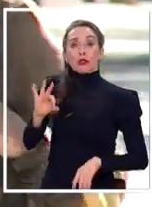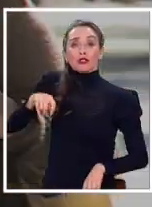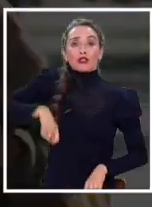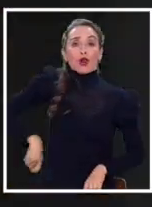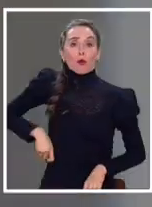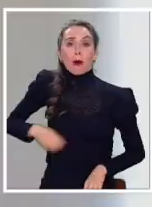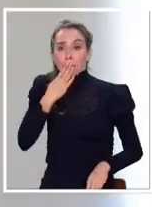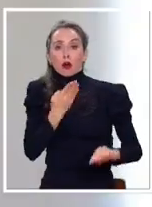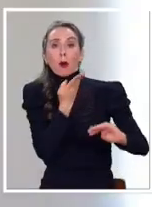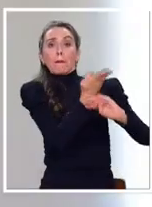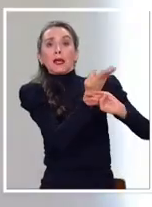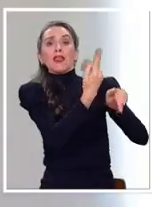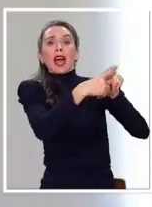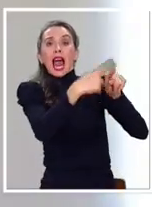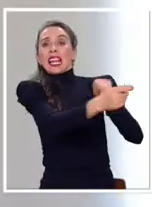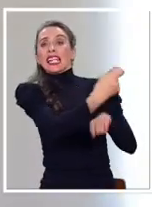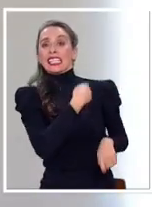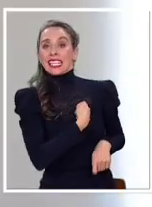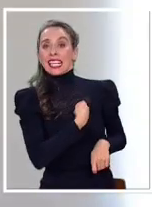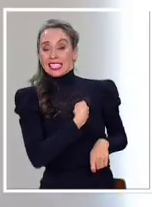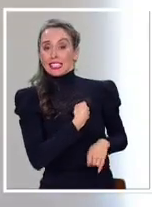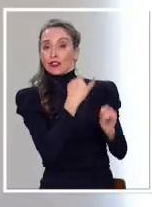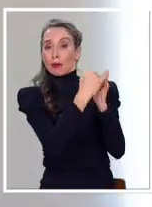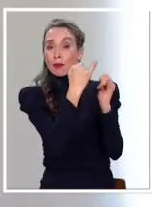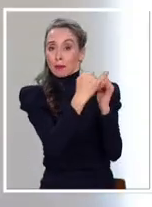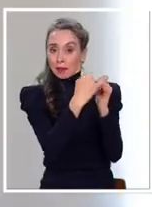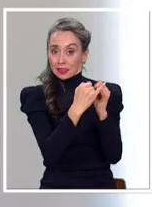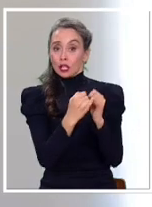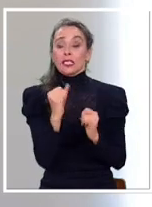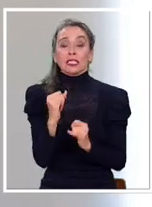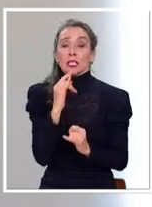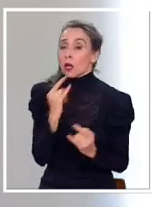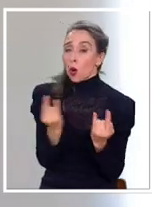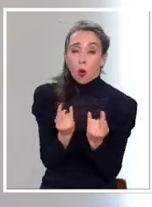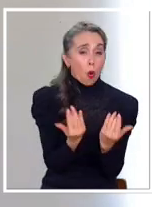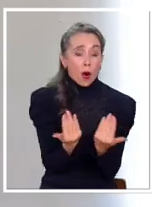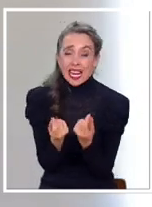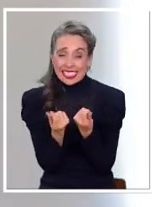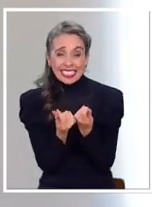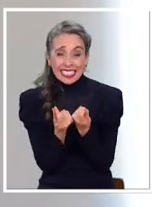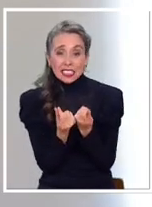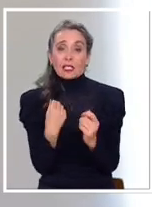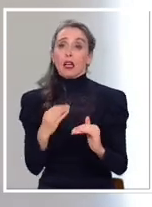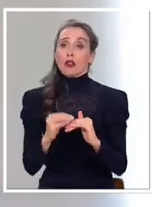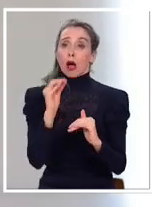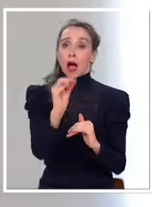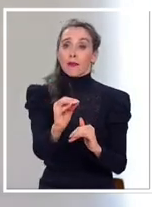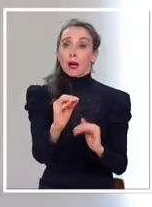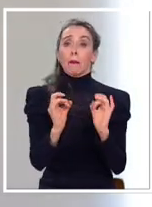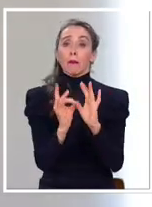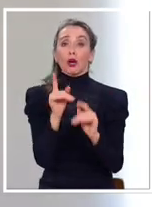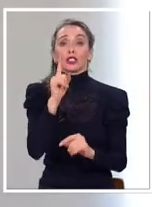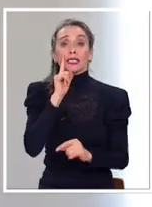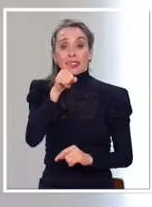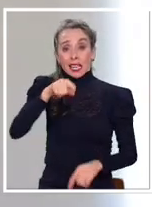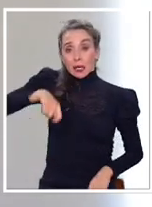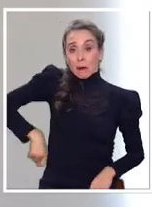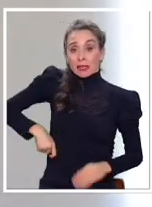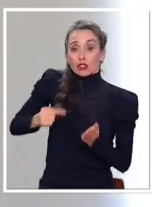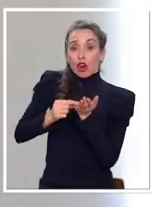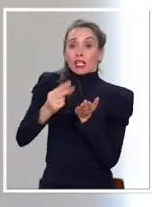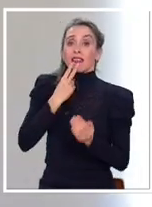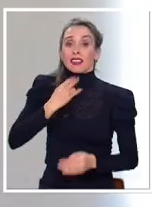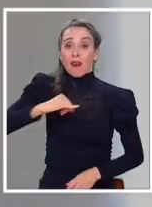jubilaciones. A menos que sea una necesidad imperiosa, mi recomendación es, en el caso de la renta vitalicia,